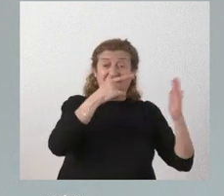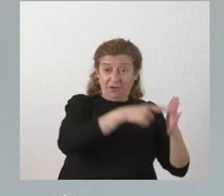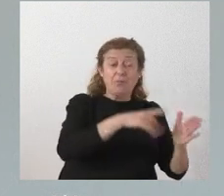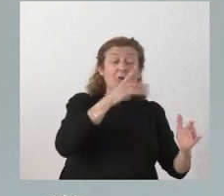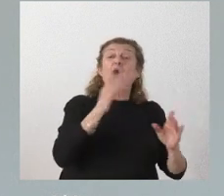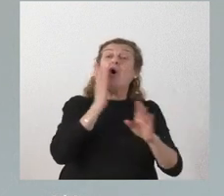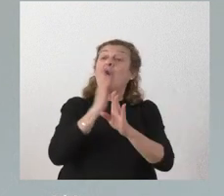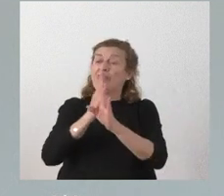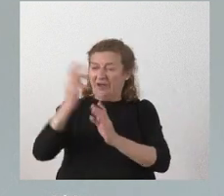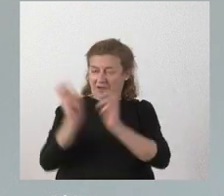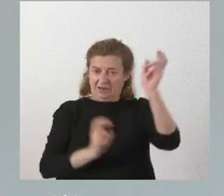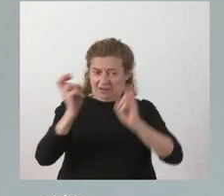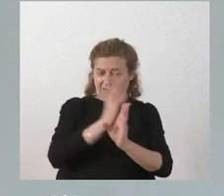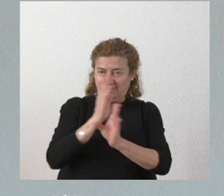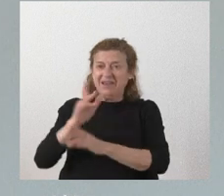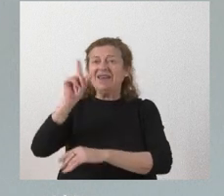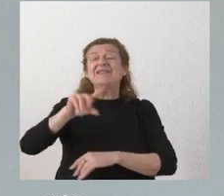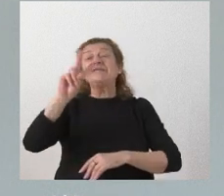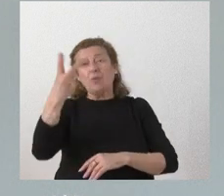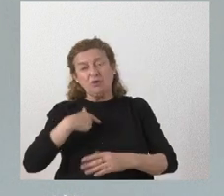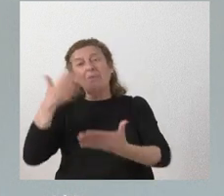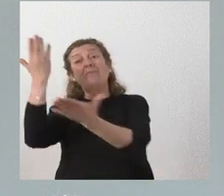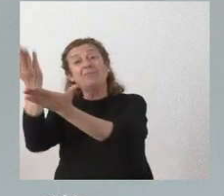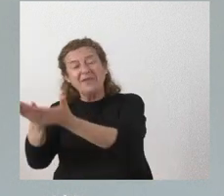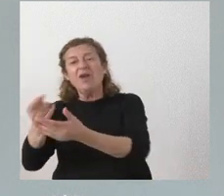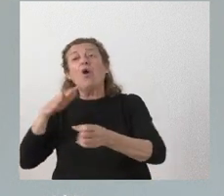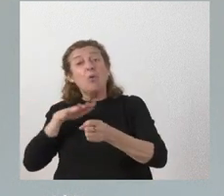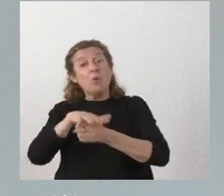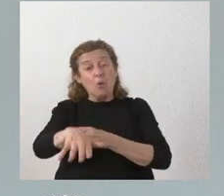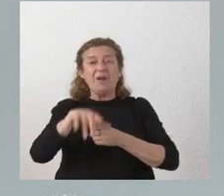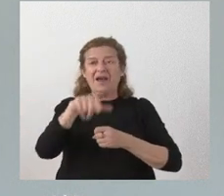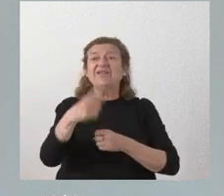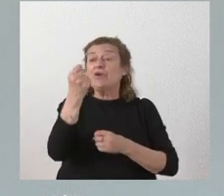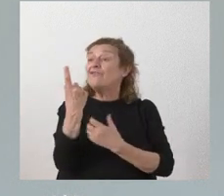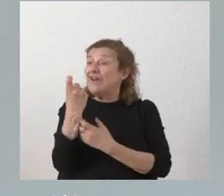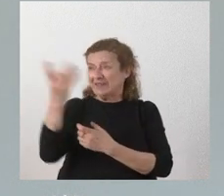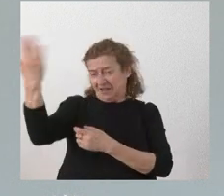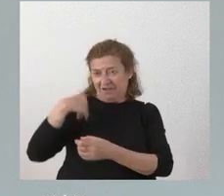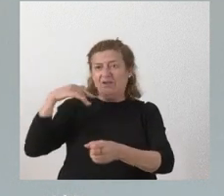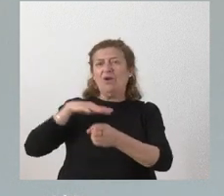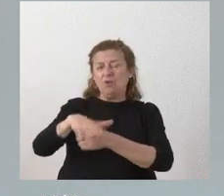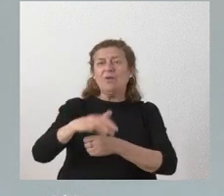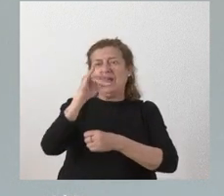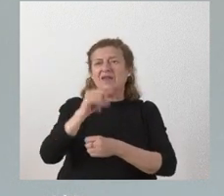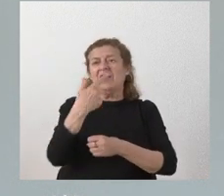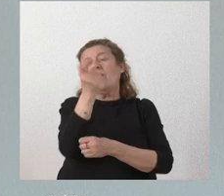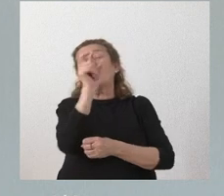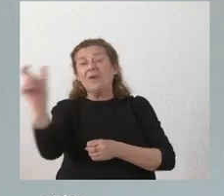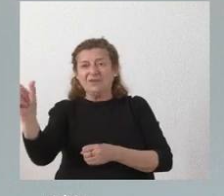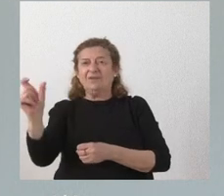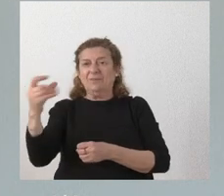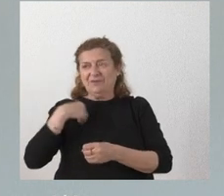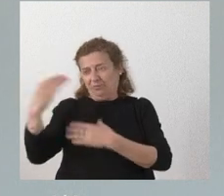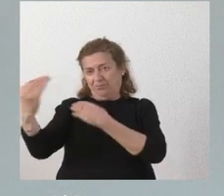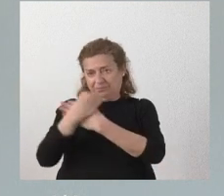y en segundo lugar solicitando que se cubra esa cantidad que falta y la cuantificación correspondiente a la misma y